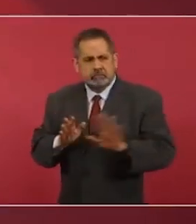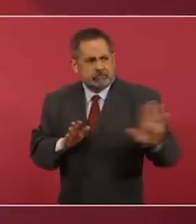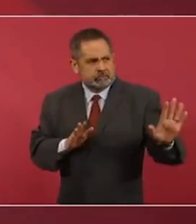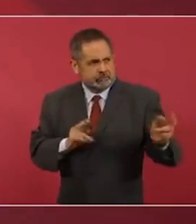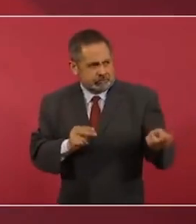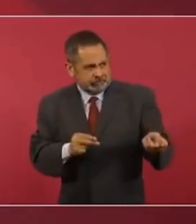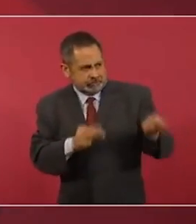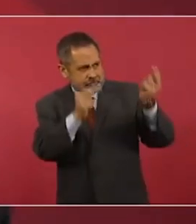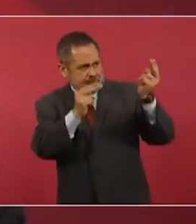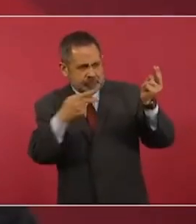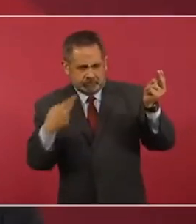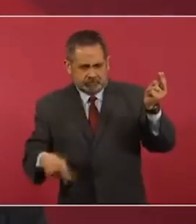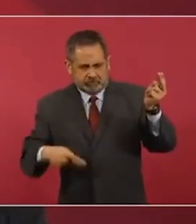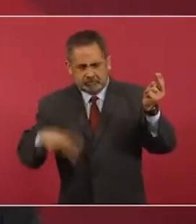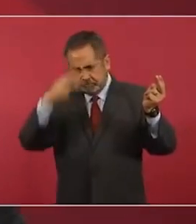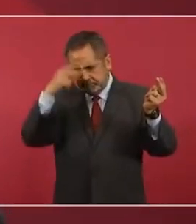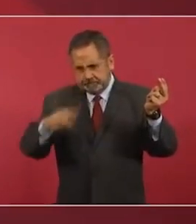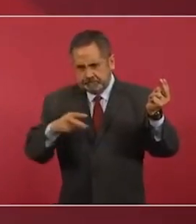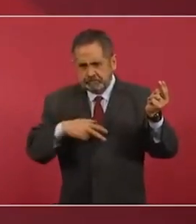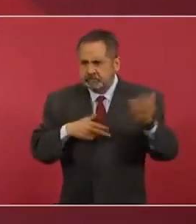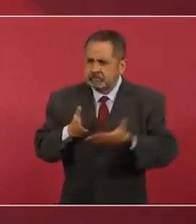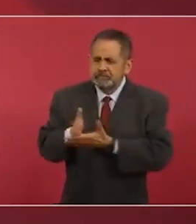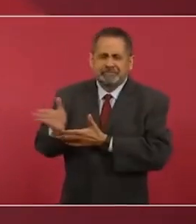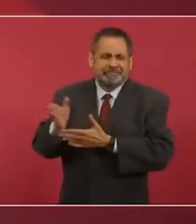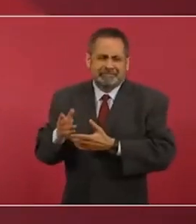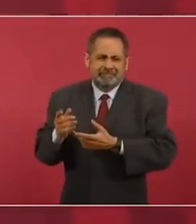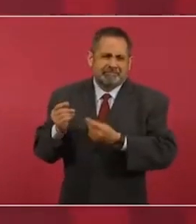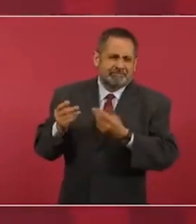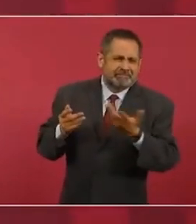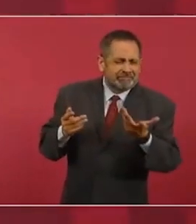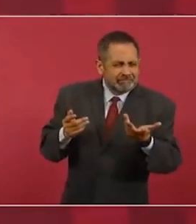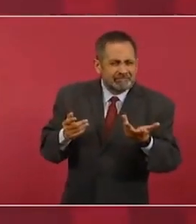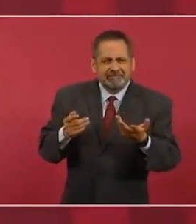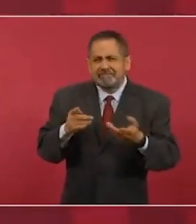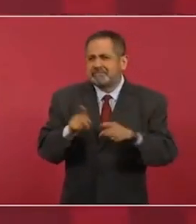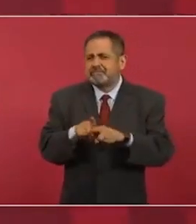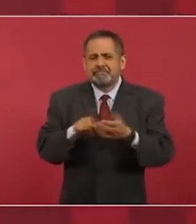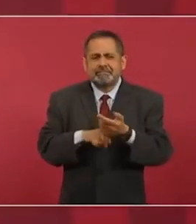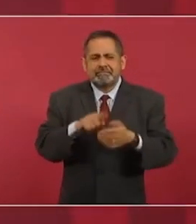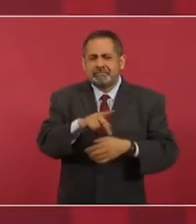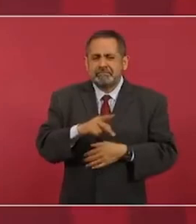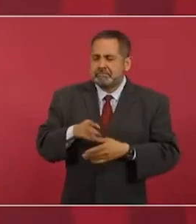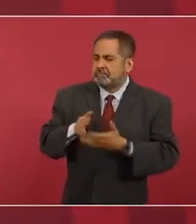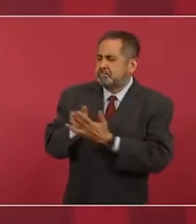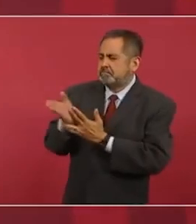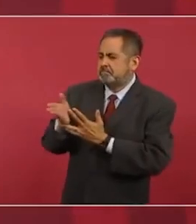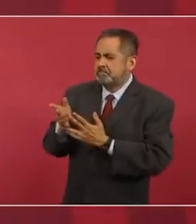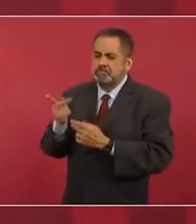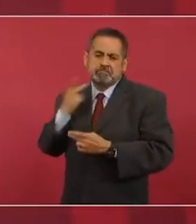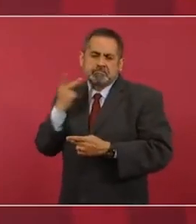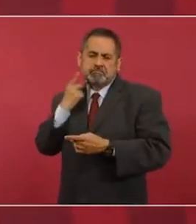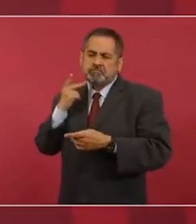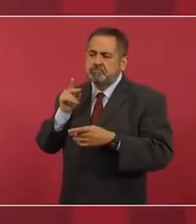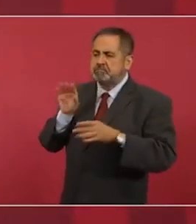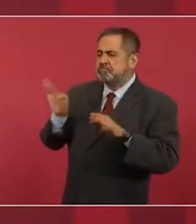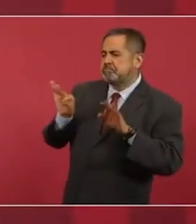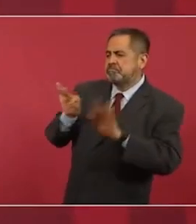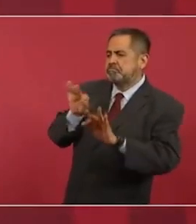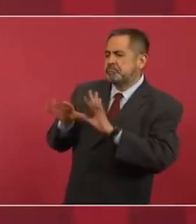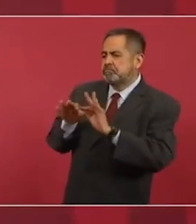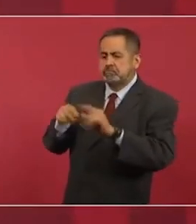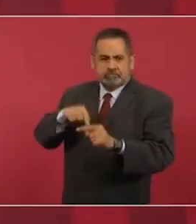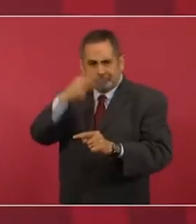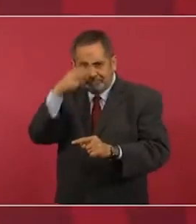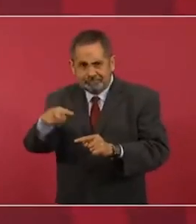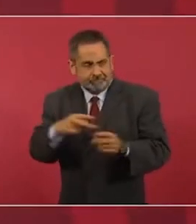corresponden a los mexicanos, han hecho hasta política en